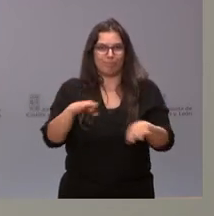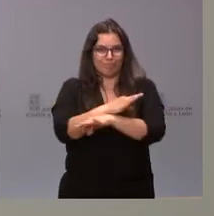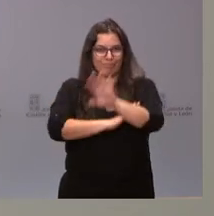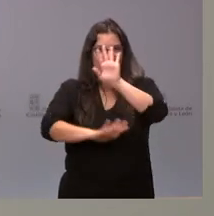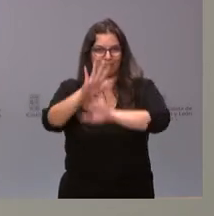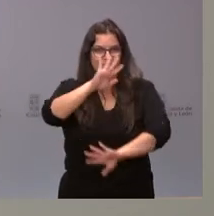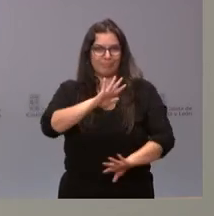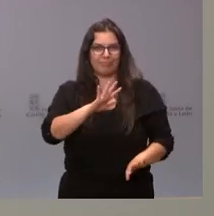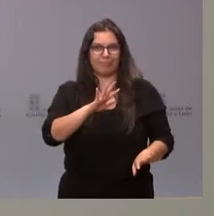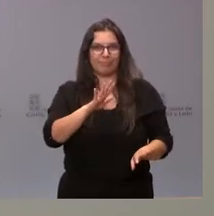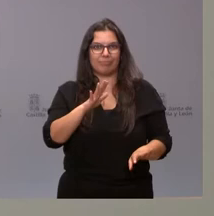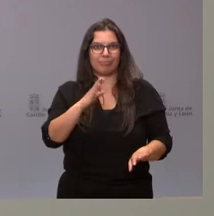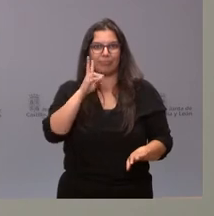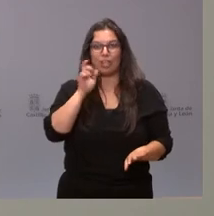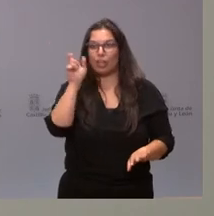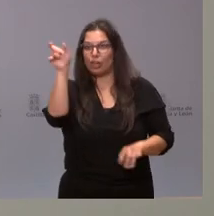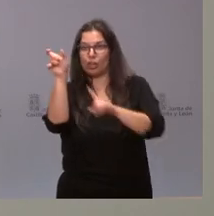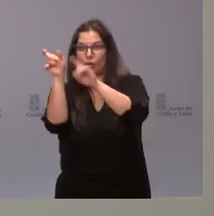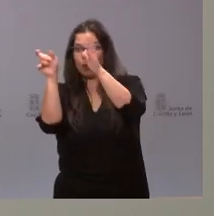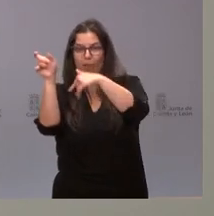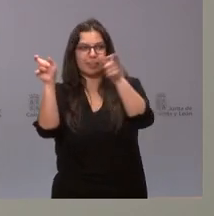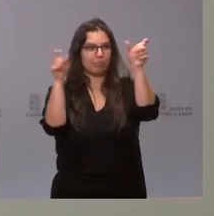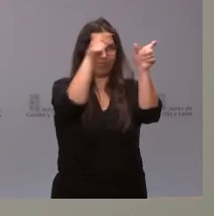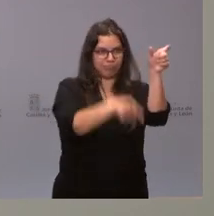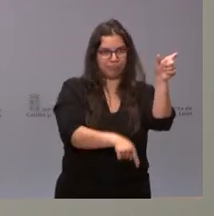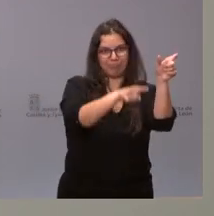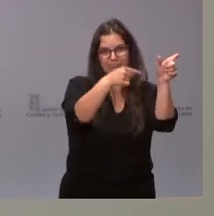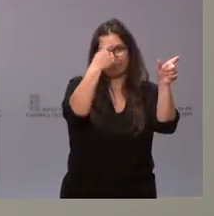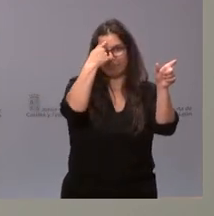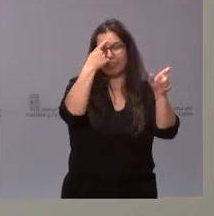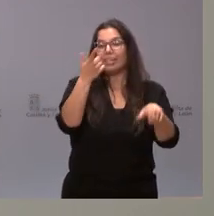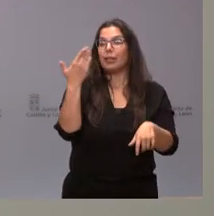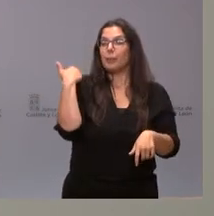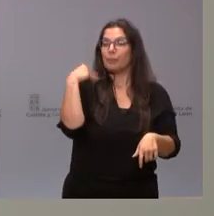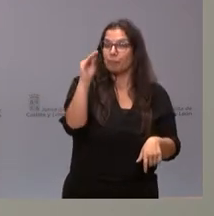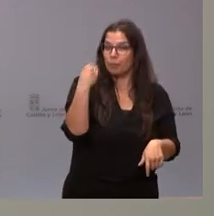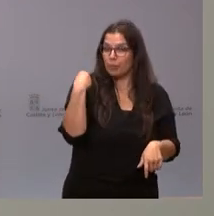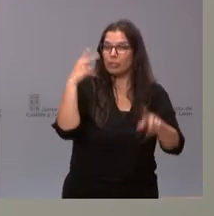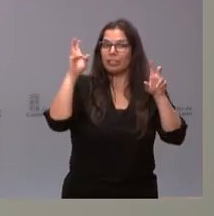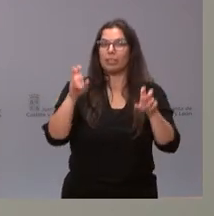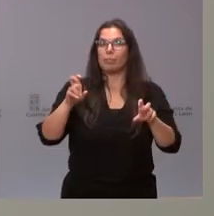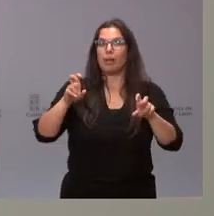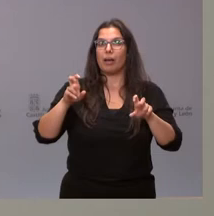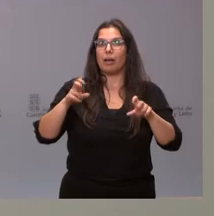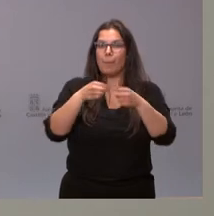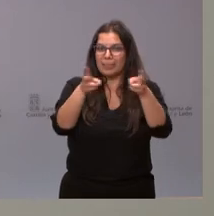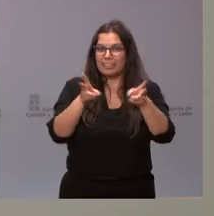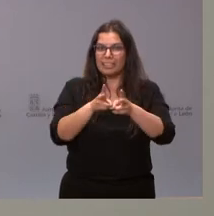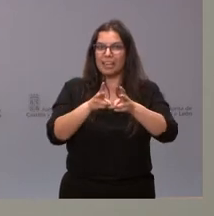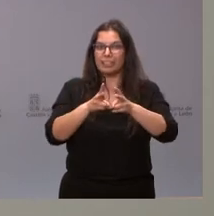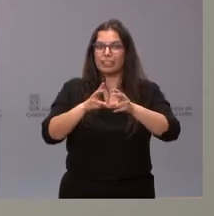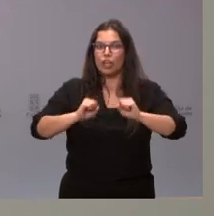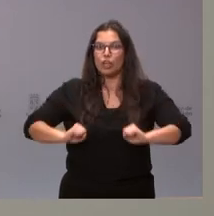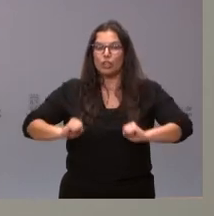Como no vi el dato me fui a la otra columna que no era la correspondiente. Les pido disculpas. Me habían preguntado por los socorristas, pero perdona Manolo,